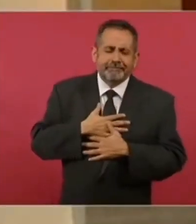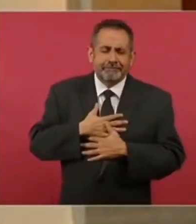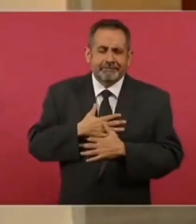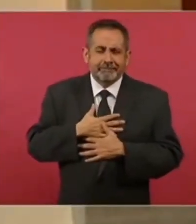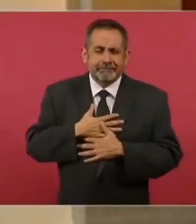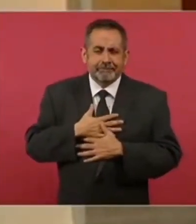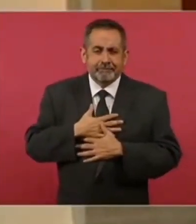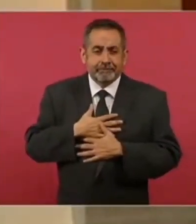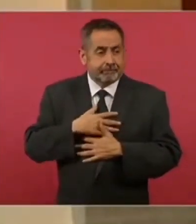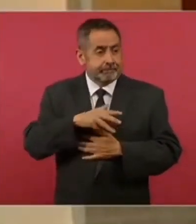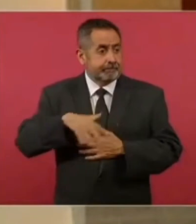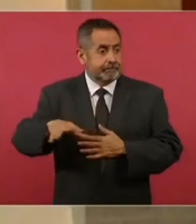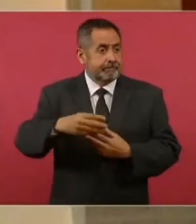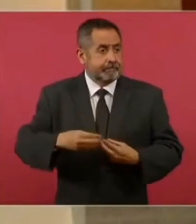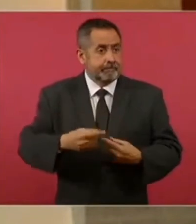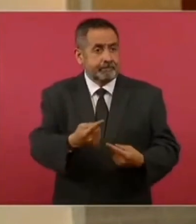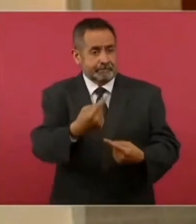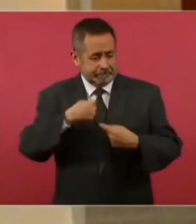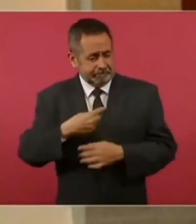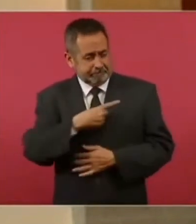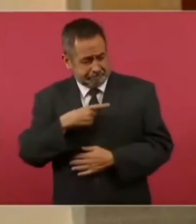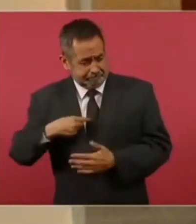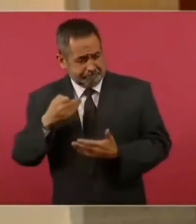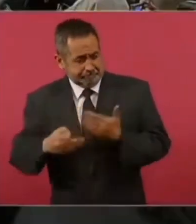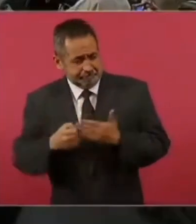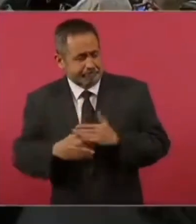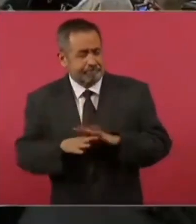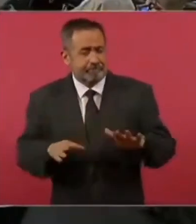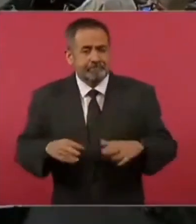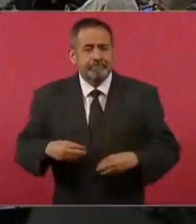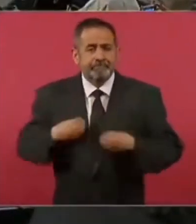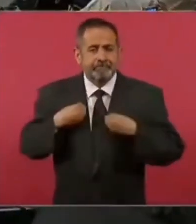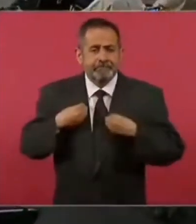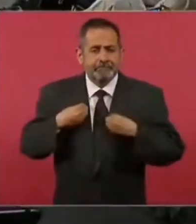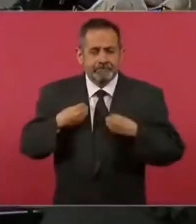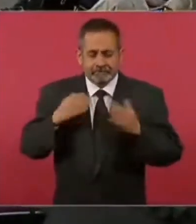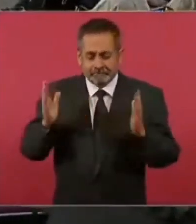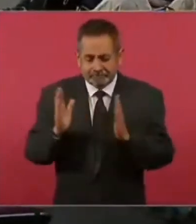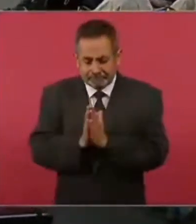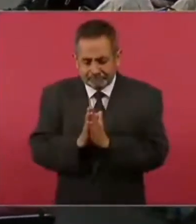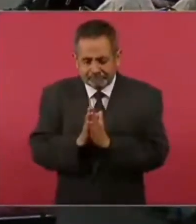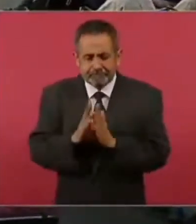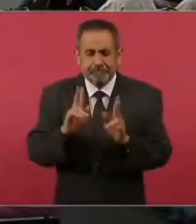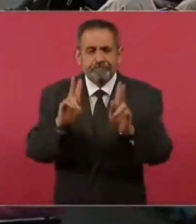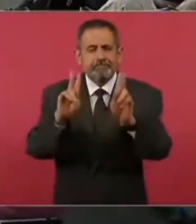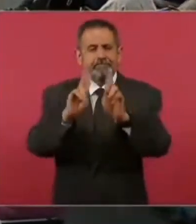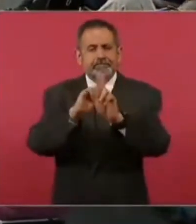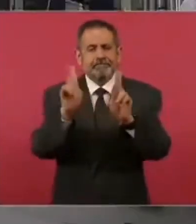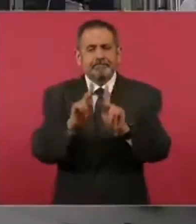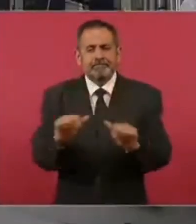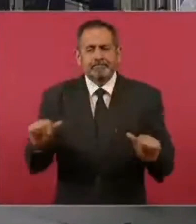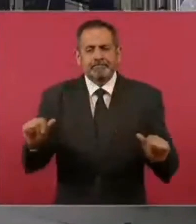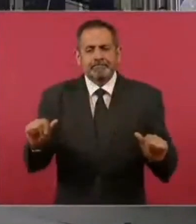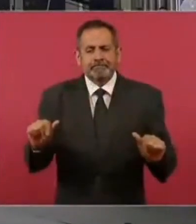nada me debes. Vida, estamos en paz. Es precioso, ¿no?